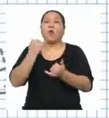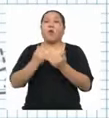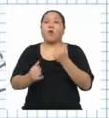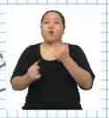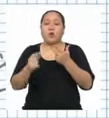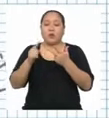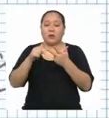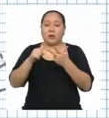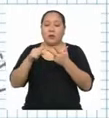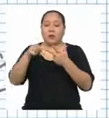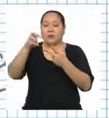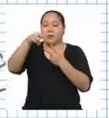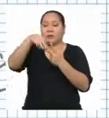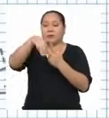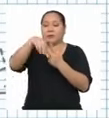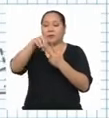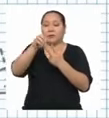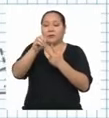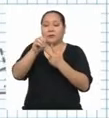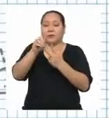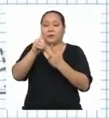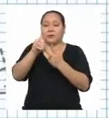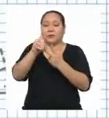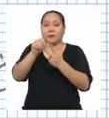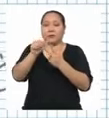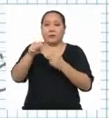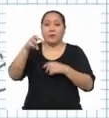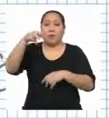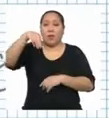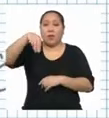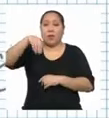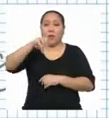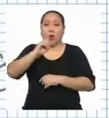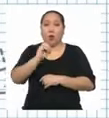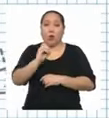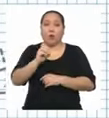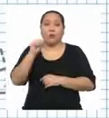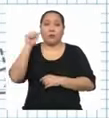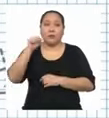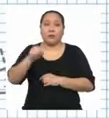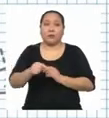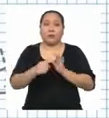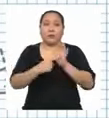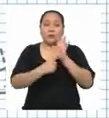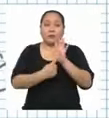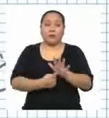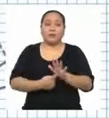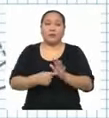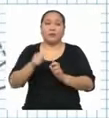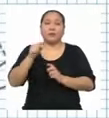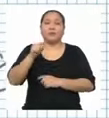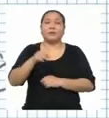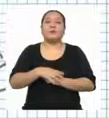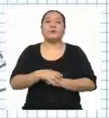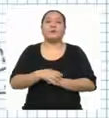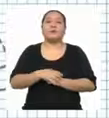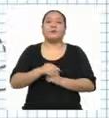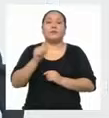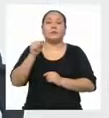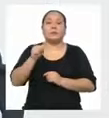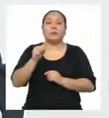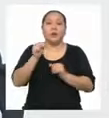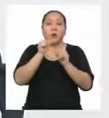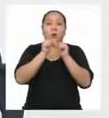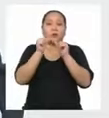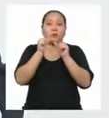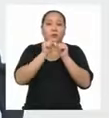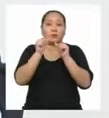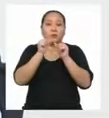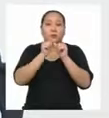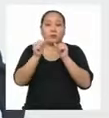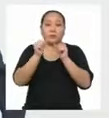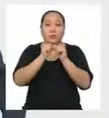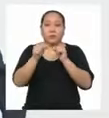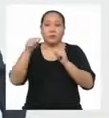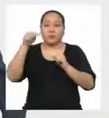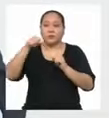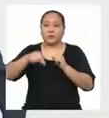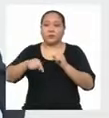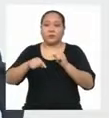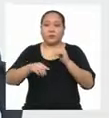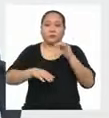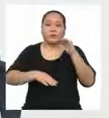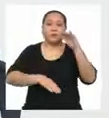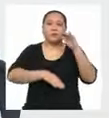La moda MO de una muestra se define como aquel valor de la variable que tiene una frecuencia